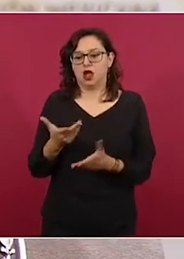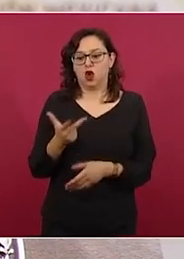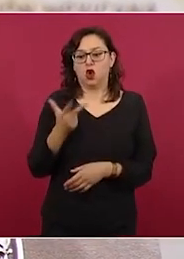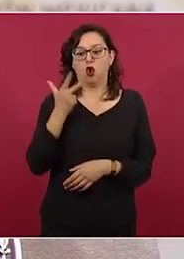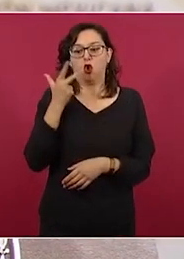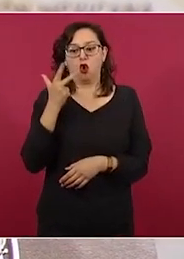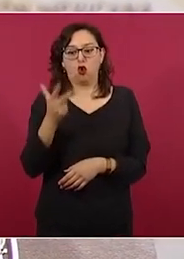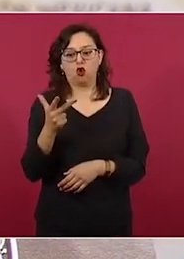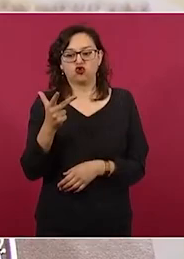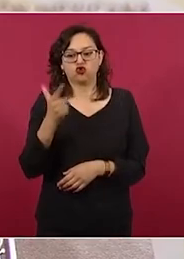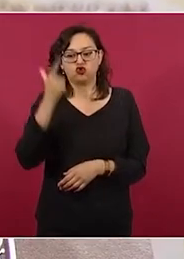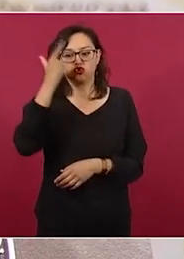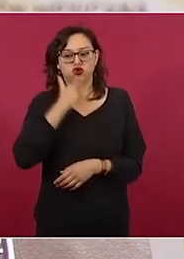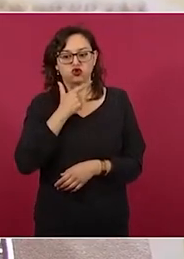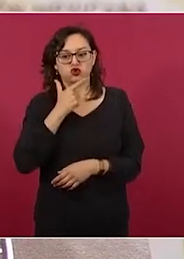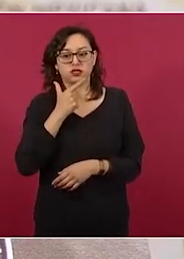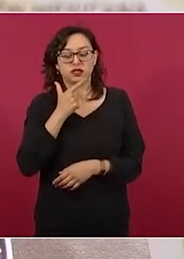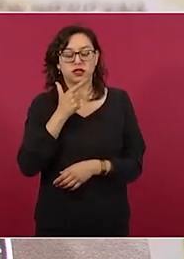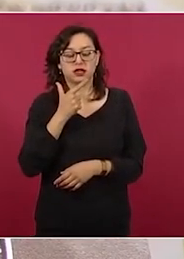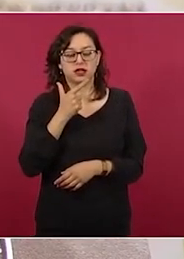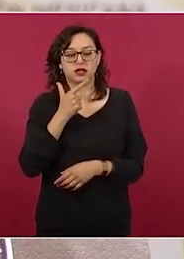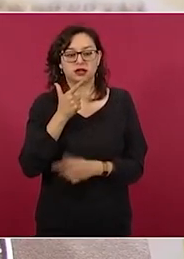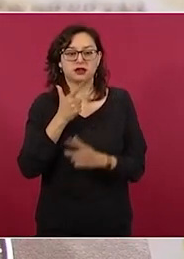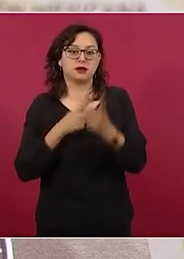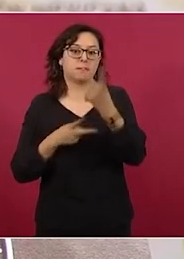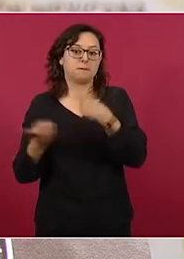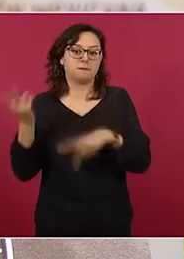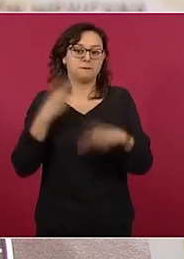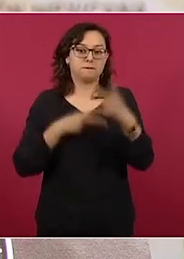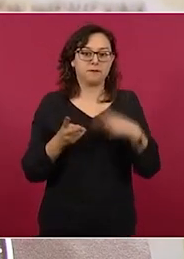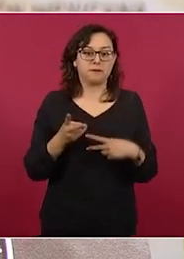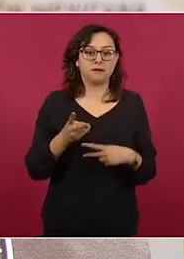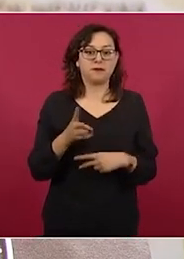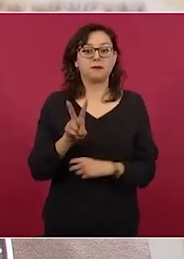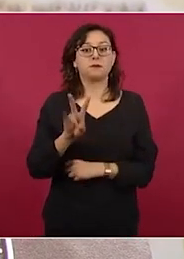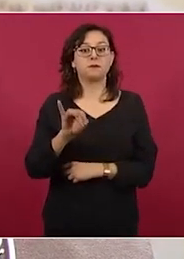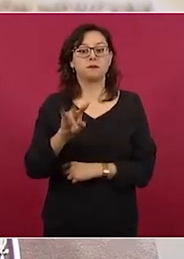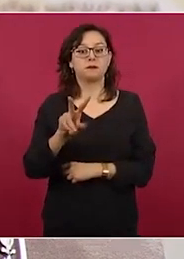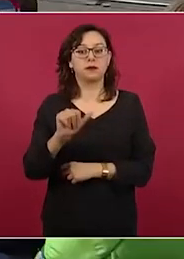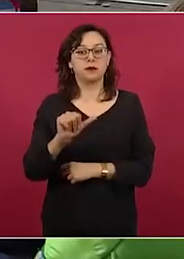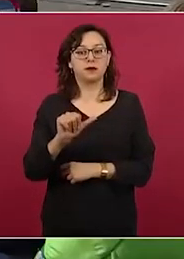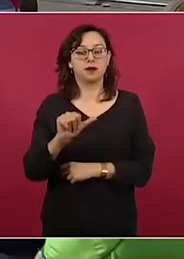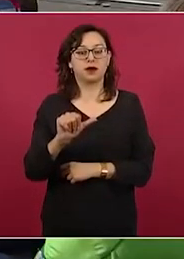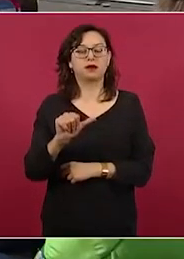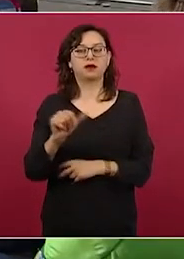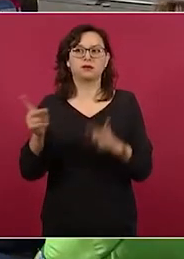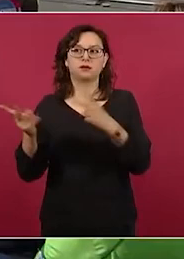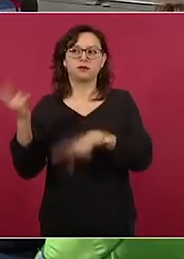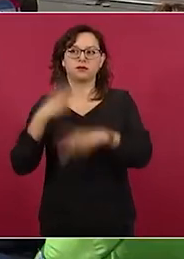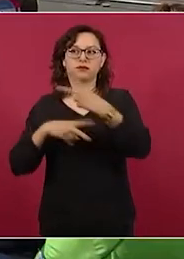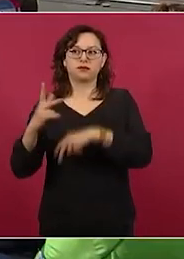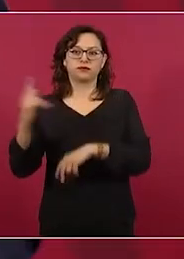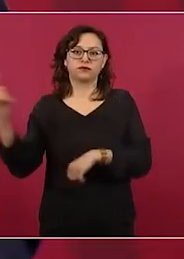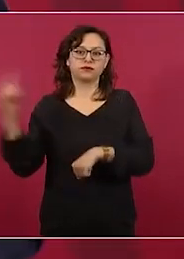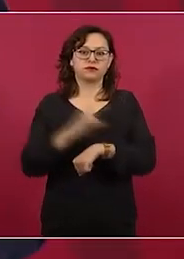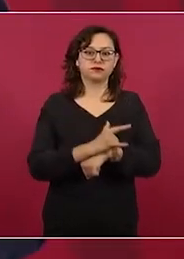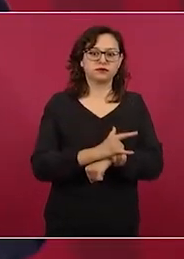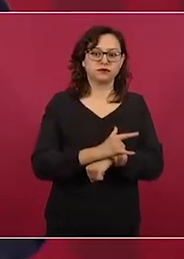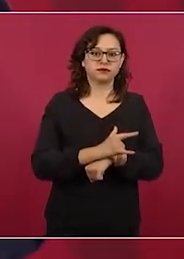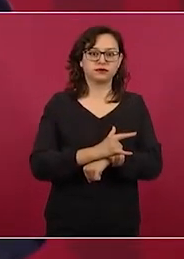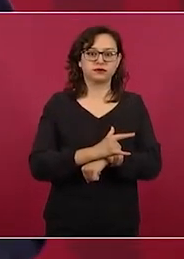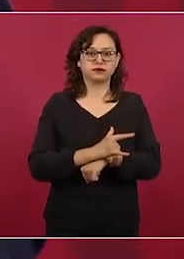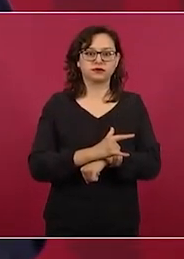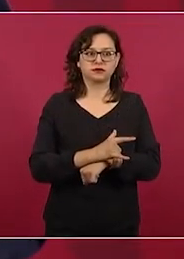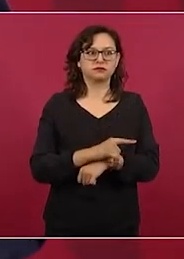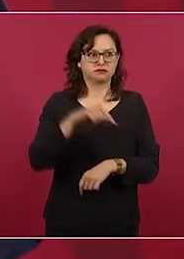Sí, es un vuelo de Viva Herobús. Y el lunes, digo, vamos a llegar